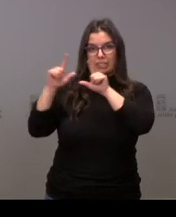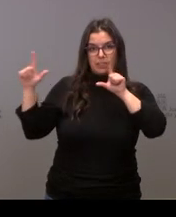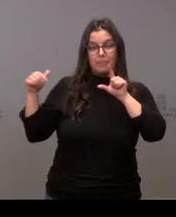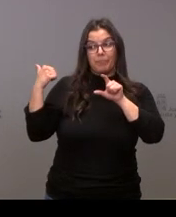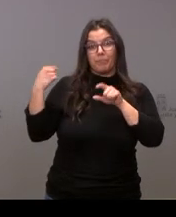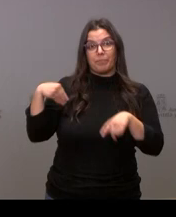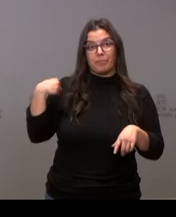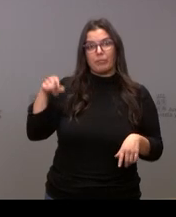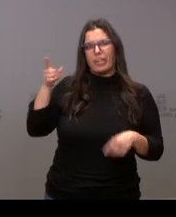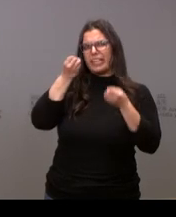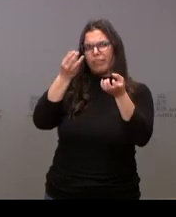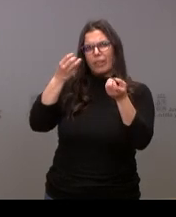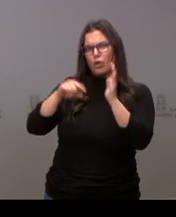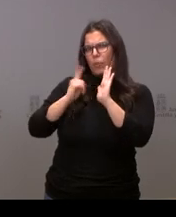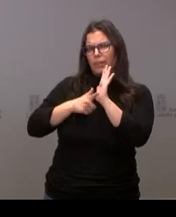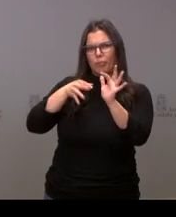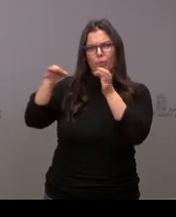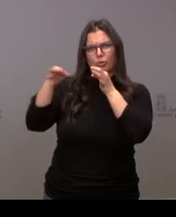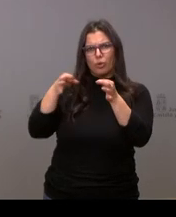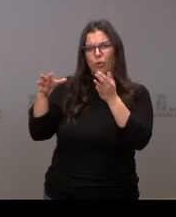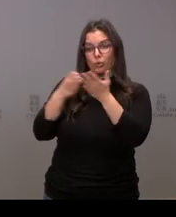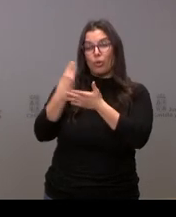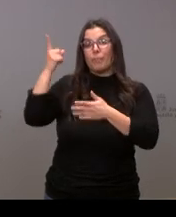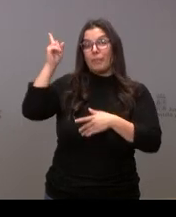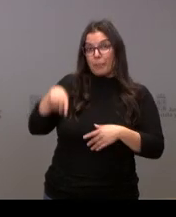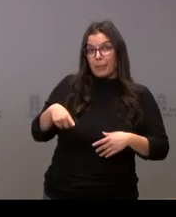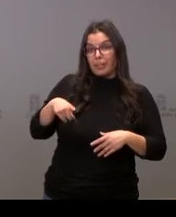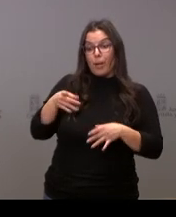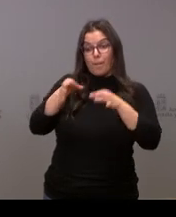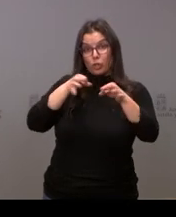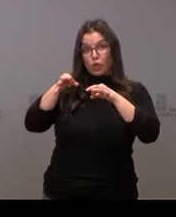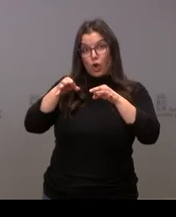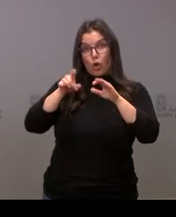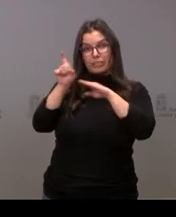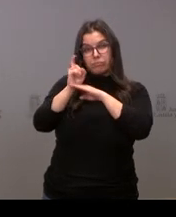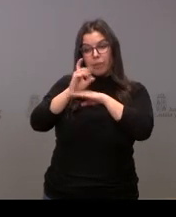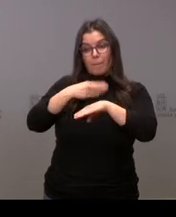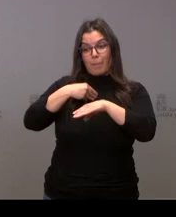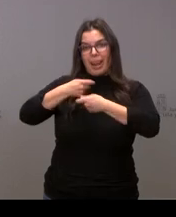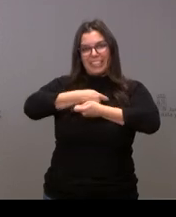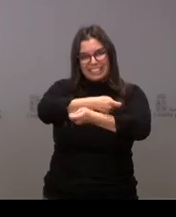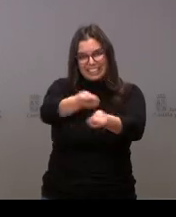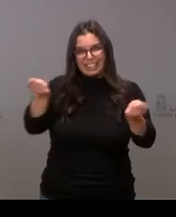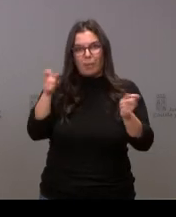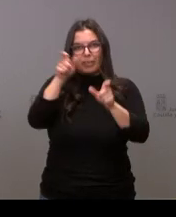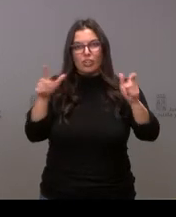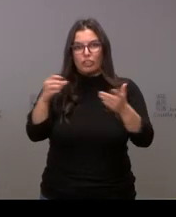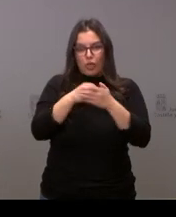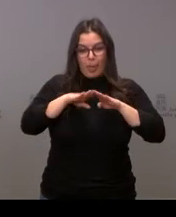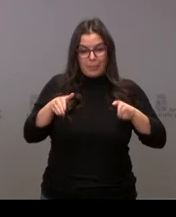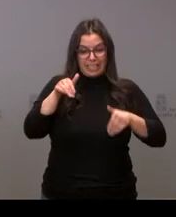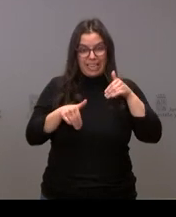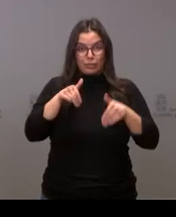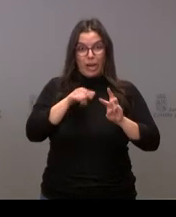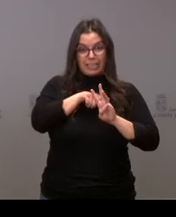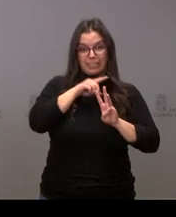que va a ser, además, este protocolo objeto de entrega física a todos y cada uno de los miembros de las mesas electorales y también a los más de